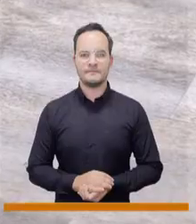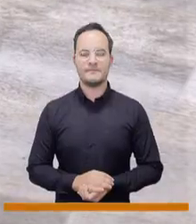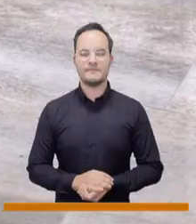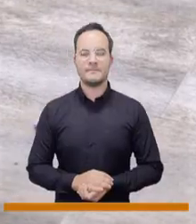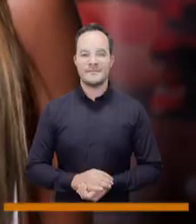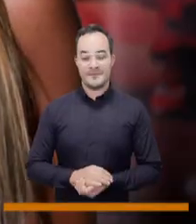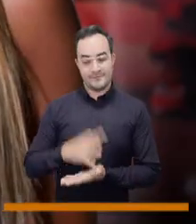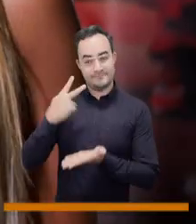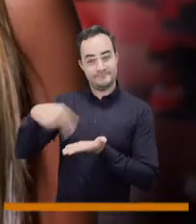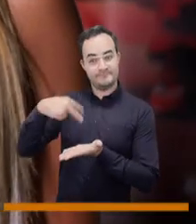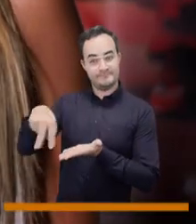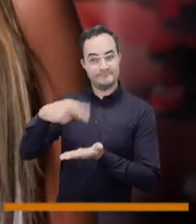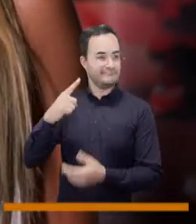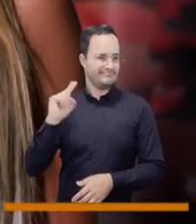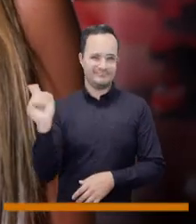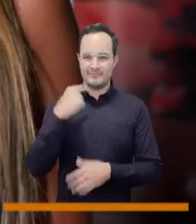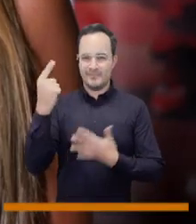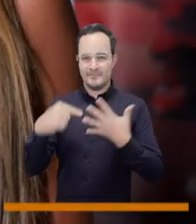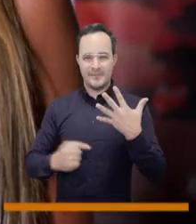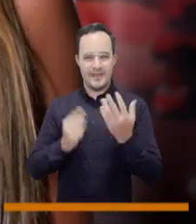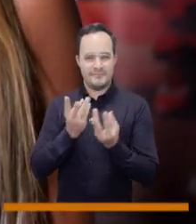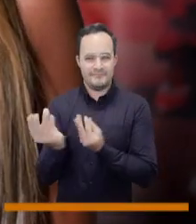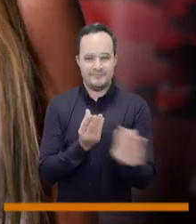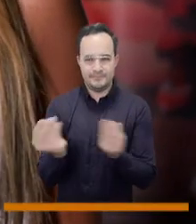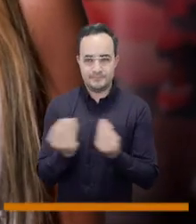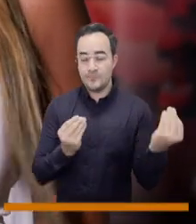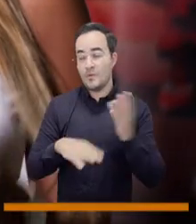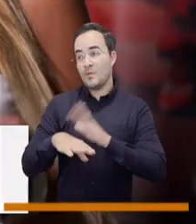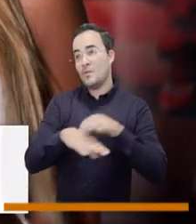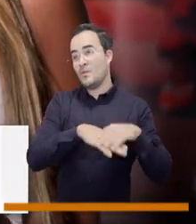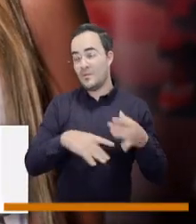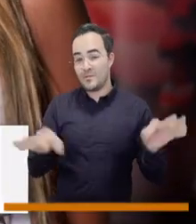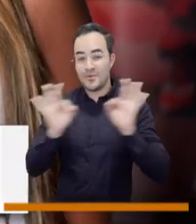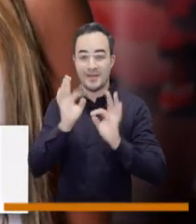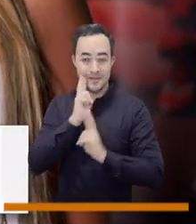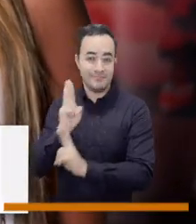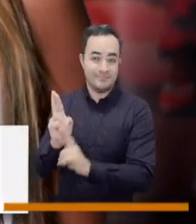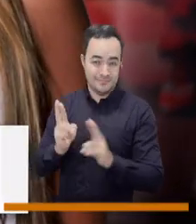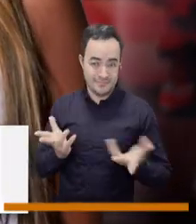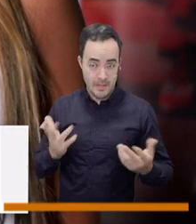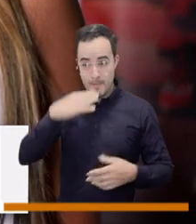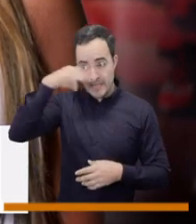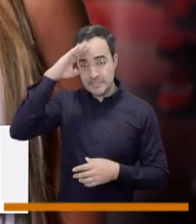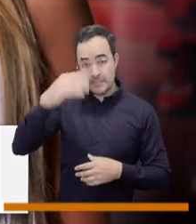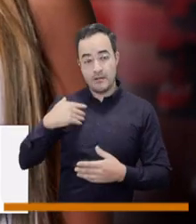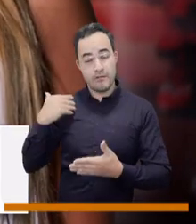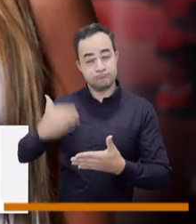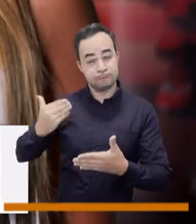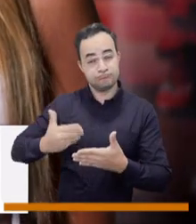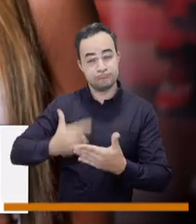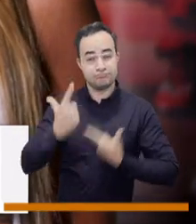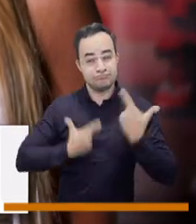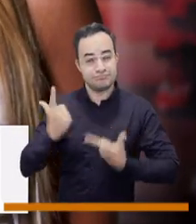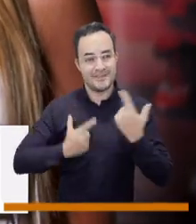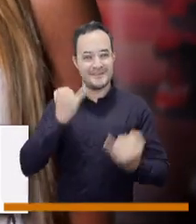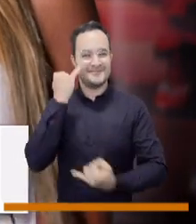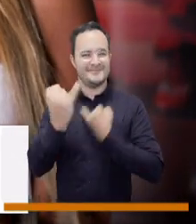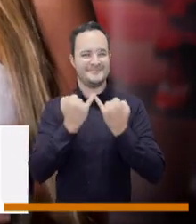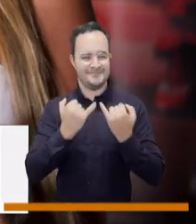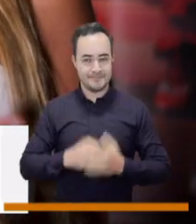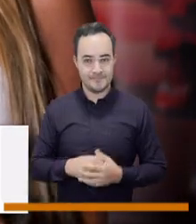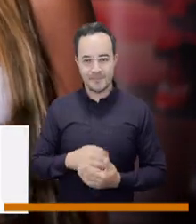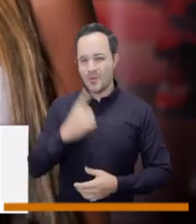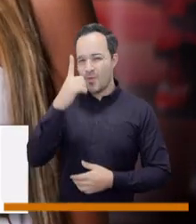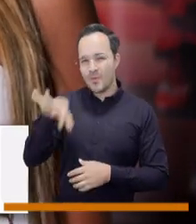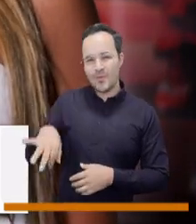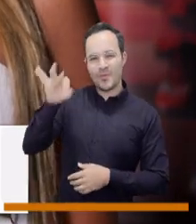La danza merece un reconocimiento que una ciudad multicultural como Medellín se ha ganado a pulso. Una de estas iniciativas es el